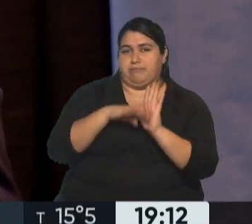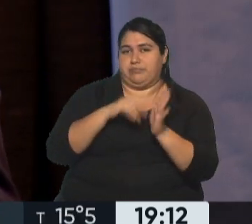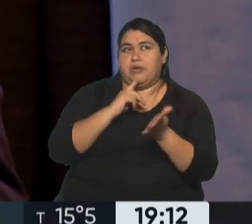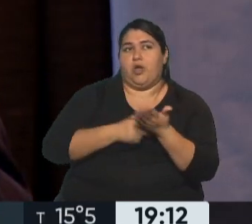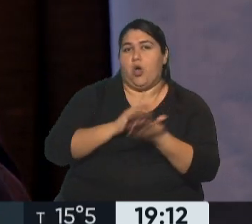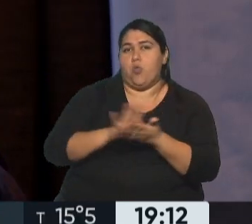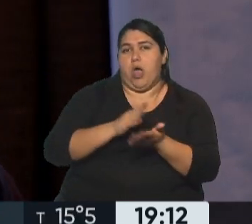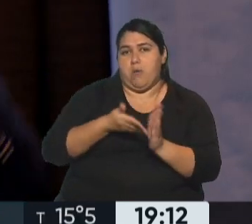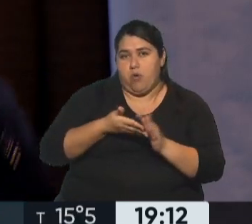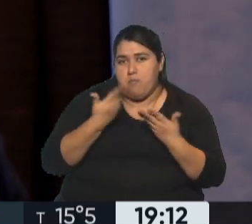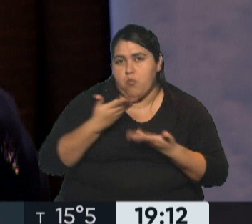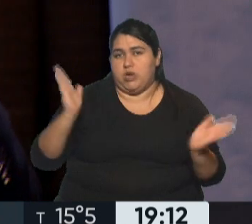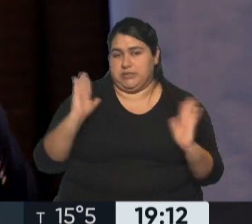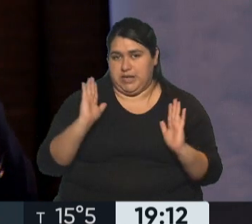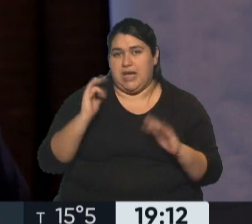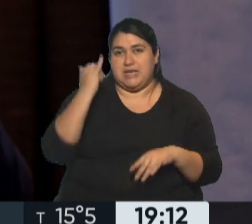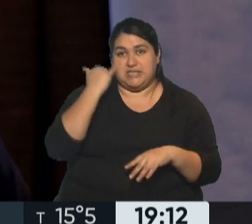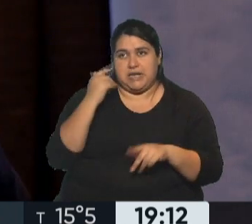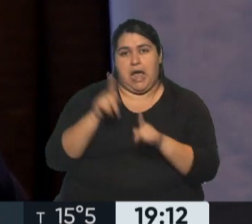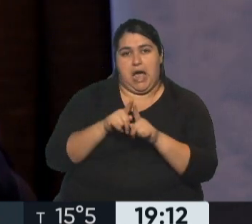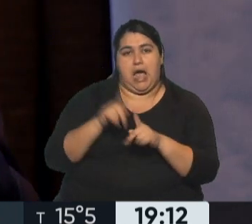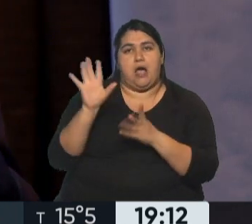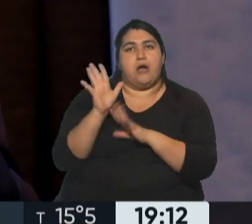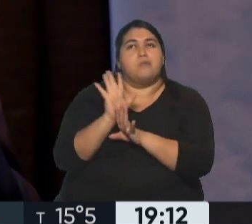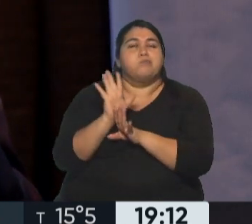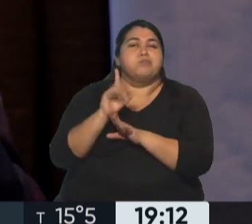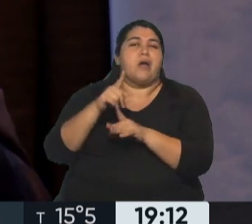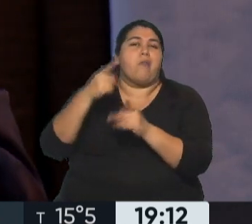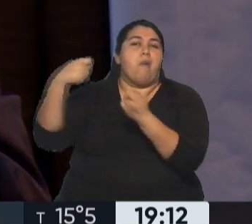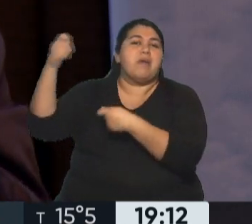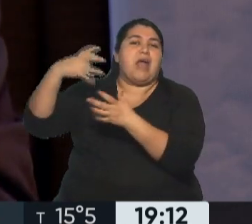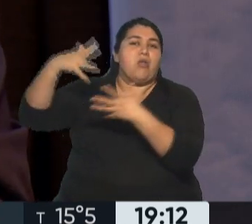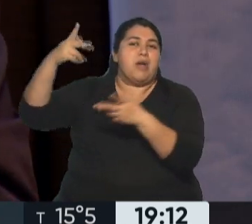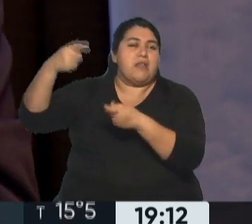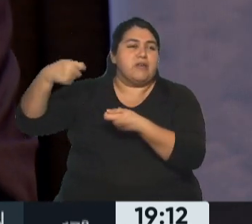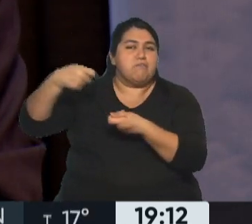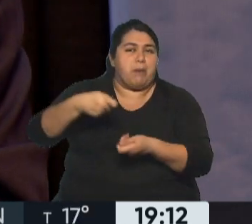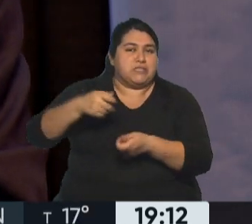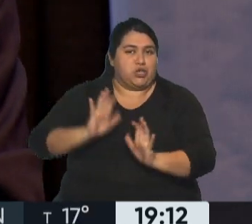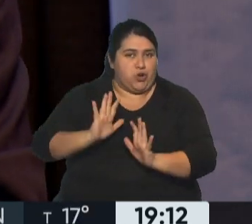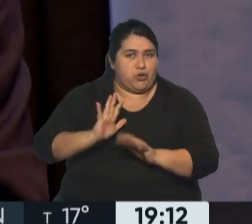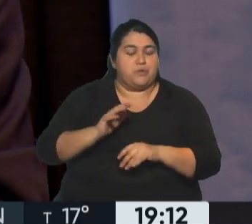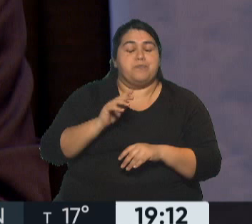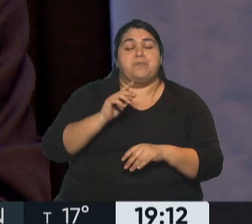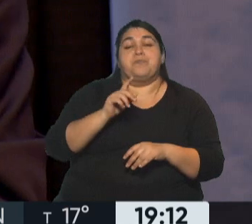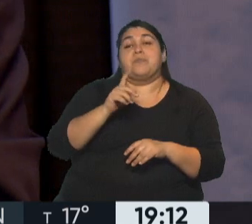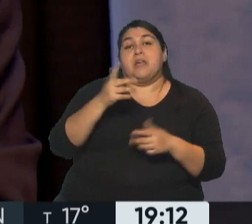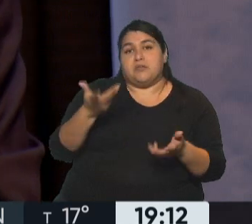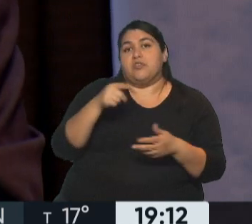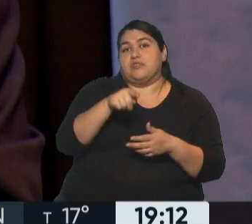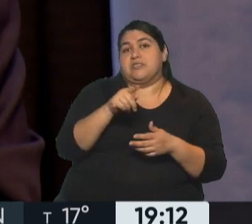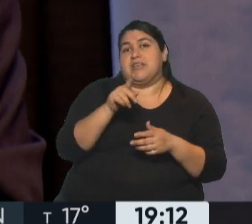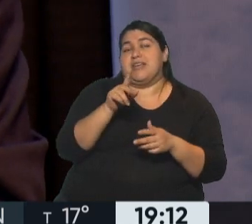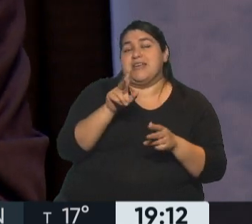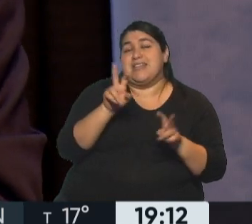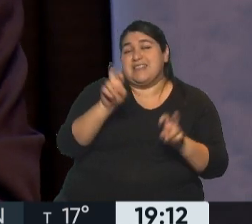no fuera tan presionado por esa urgencia, pero seguramente este tipo de medidas en tono financiero